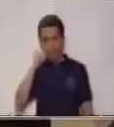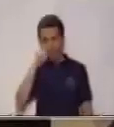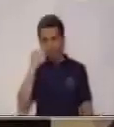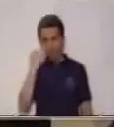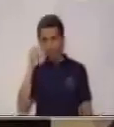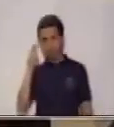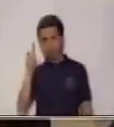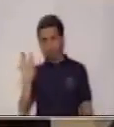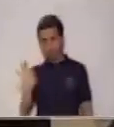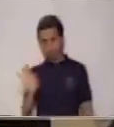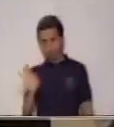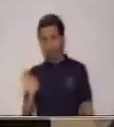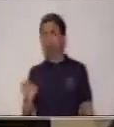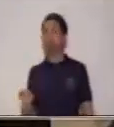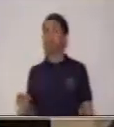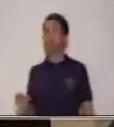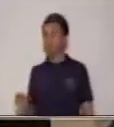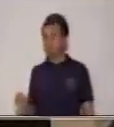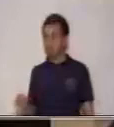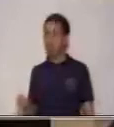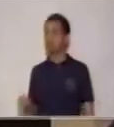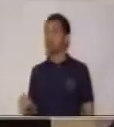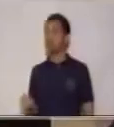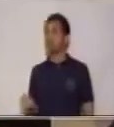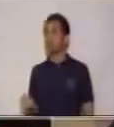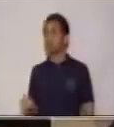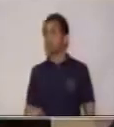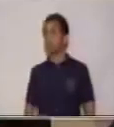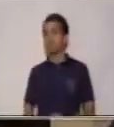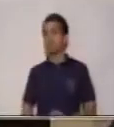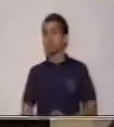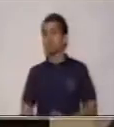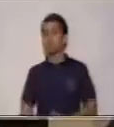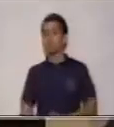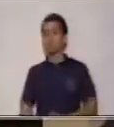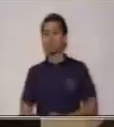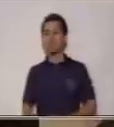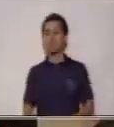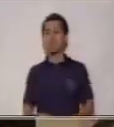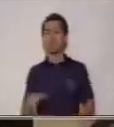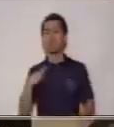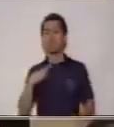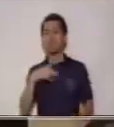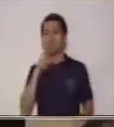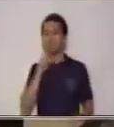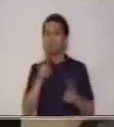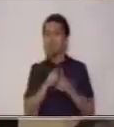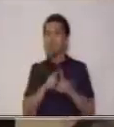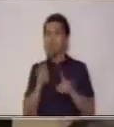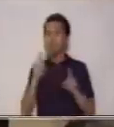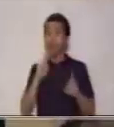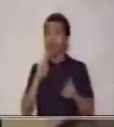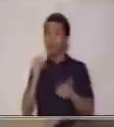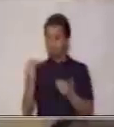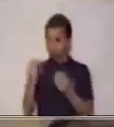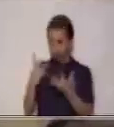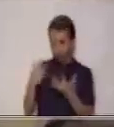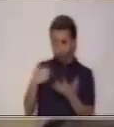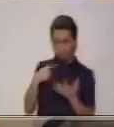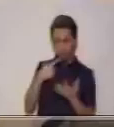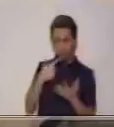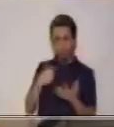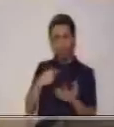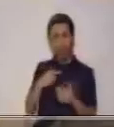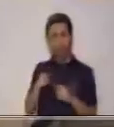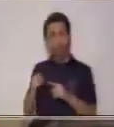también que va a tener en algún momento la parte de incitarnos o influir en nosotros a un cambio de